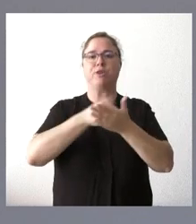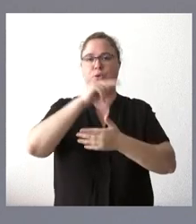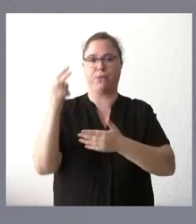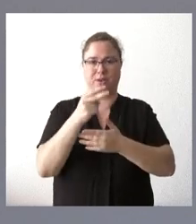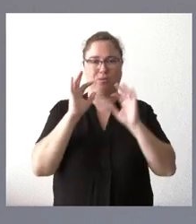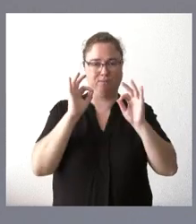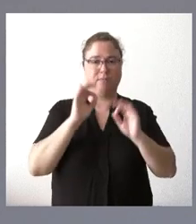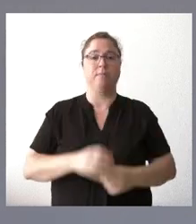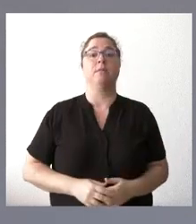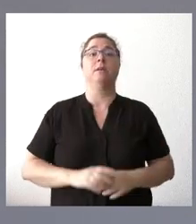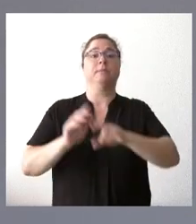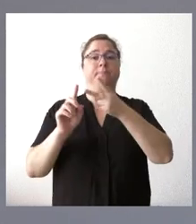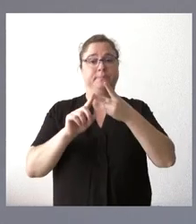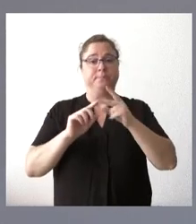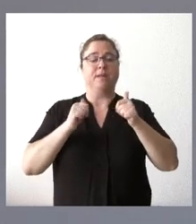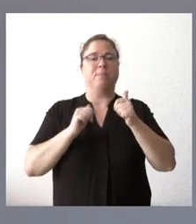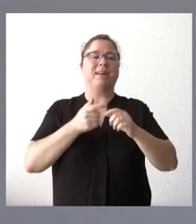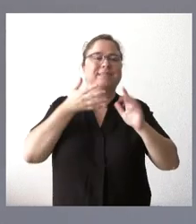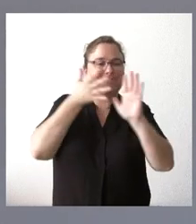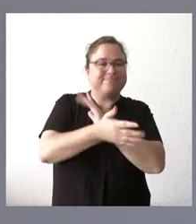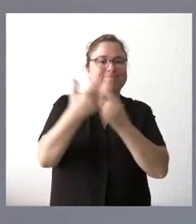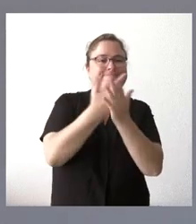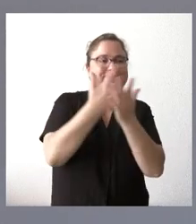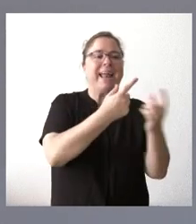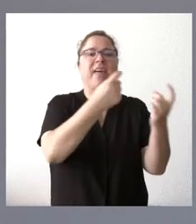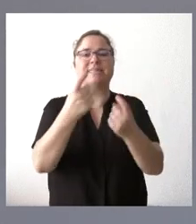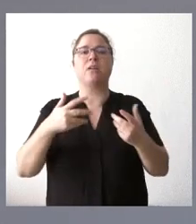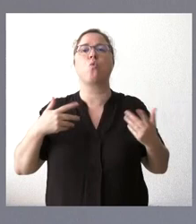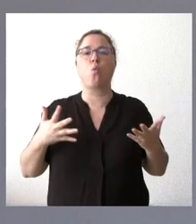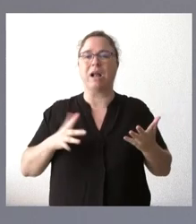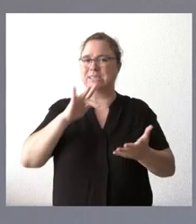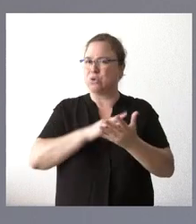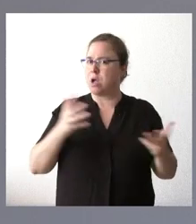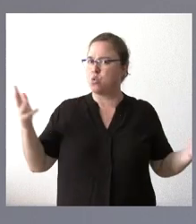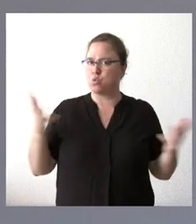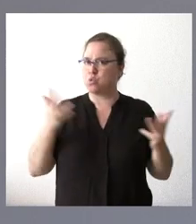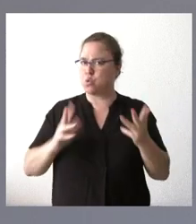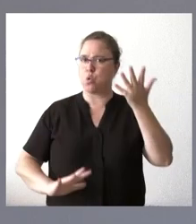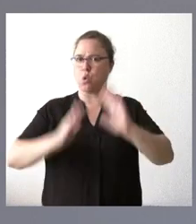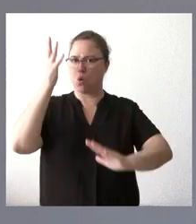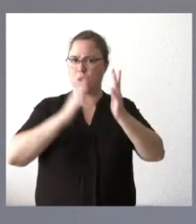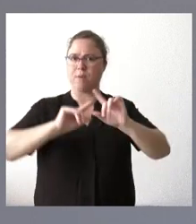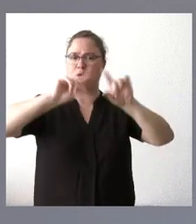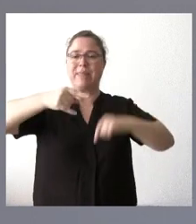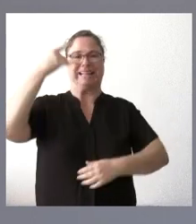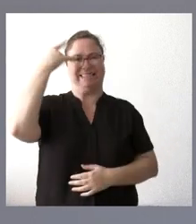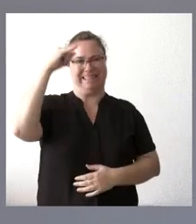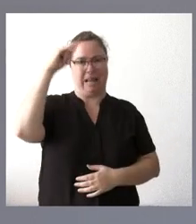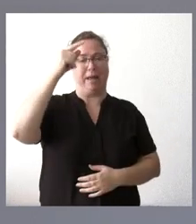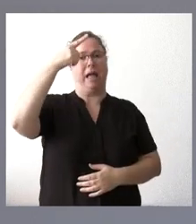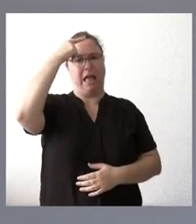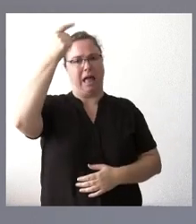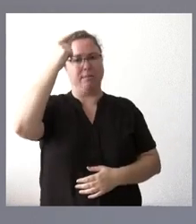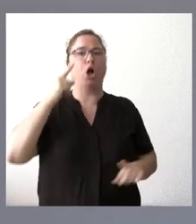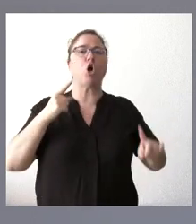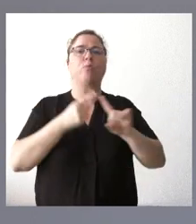el proceso de definición y cuantificación de las necesidades en los graves incendios que han tenido lugar en la provincia de Salamanca y de Ávila, con el